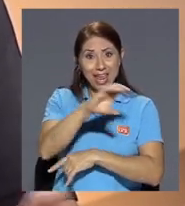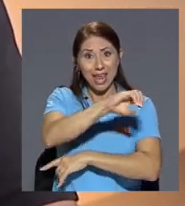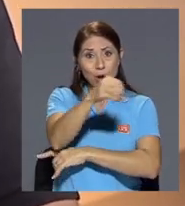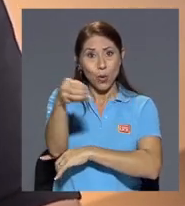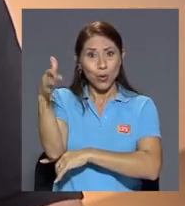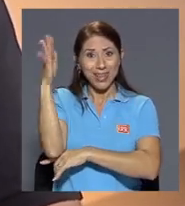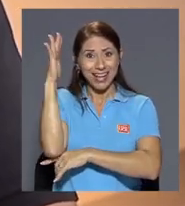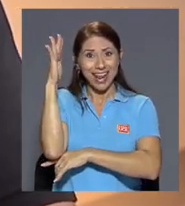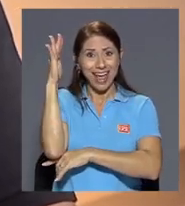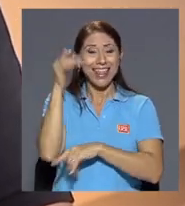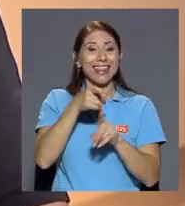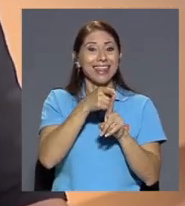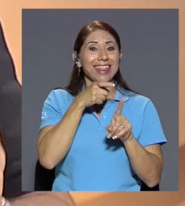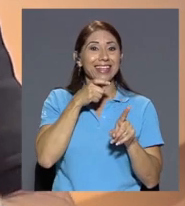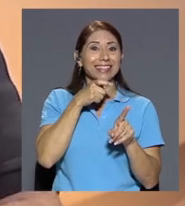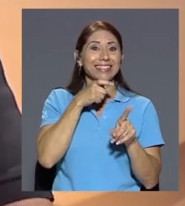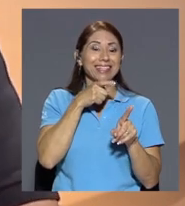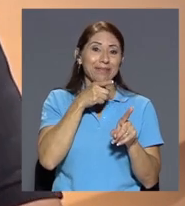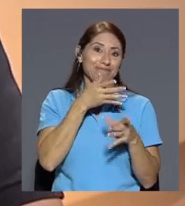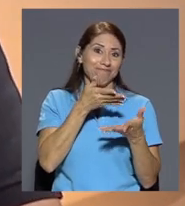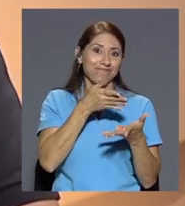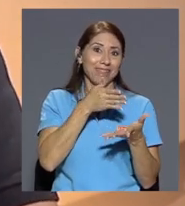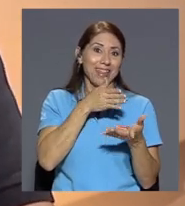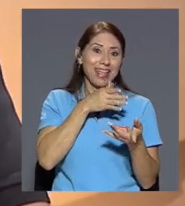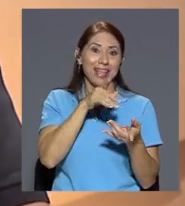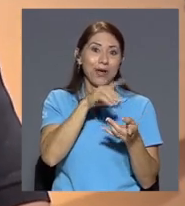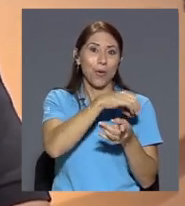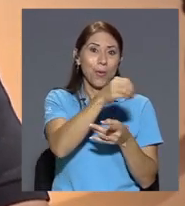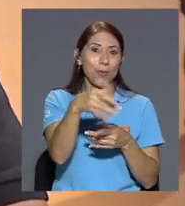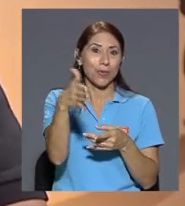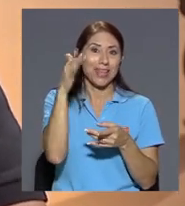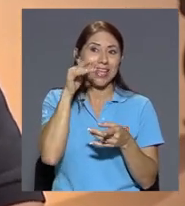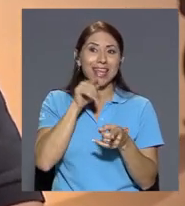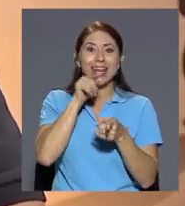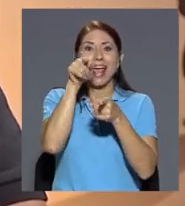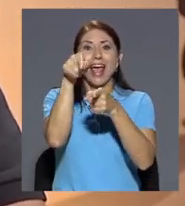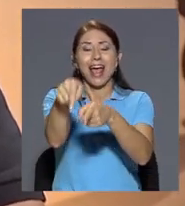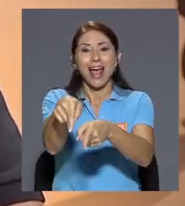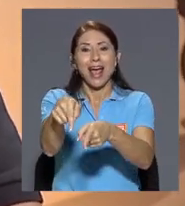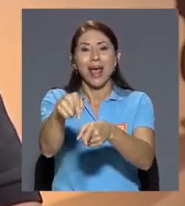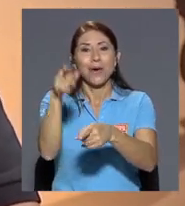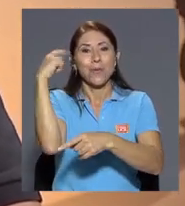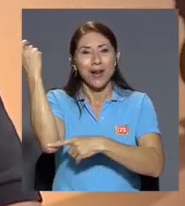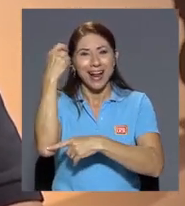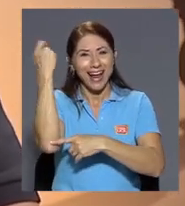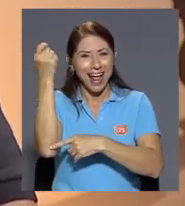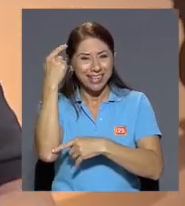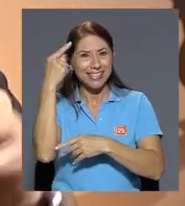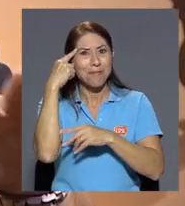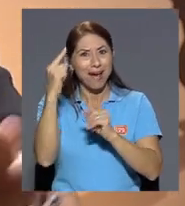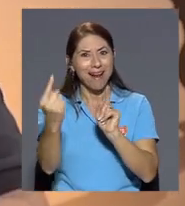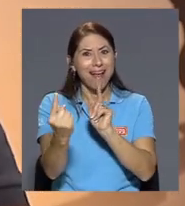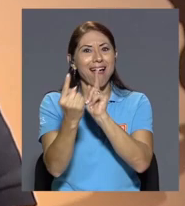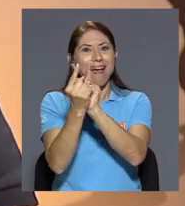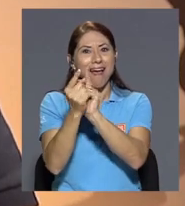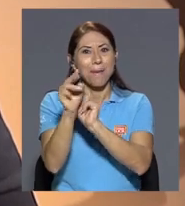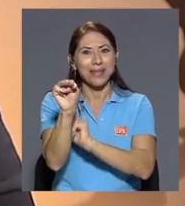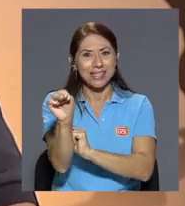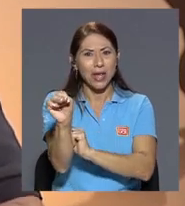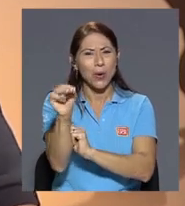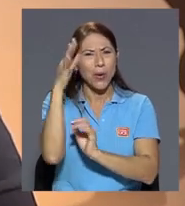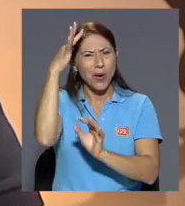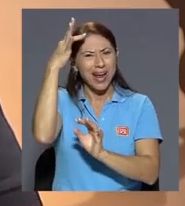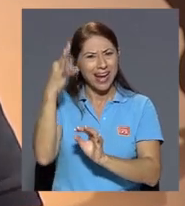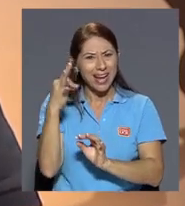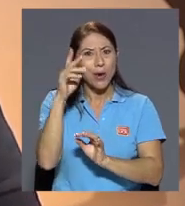Guanacaste reunirse con Maceo entonces creo que se alojó como una noche con uno de los patriarcas de Orotina